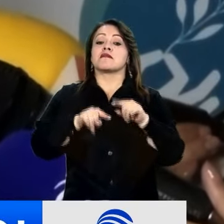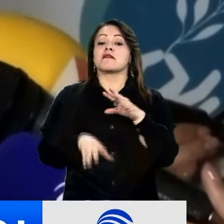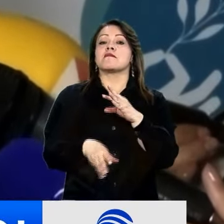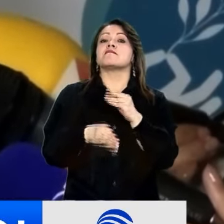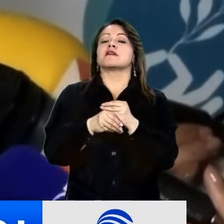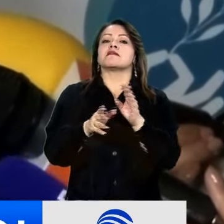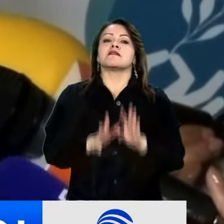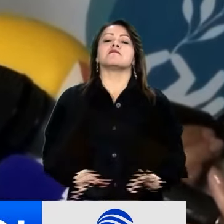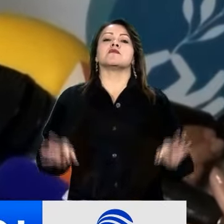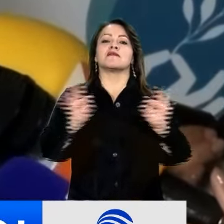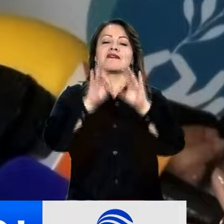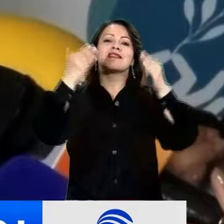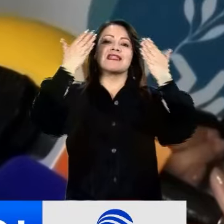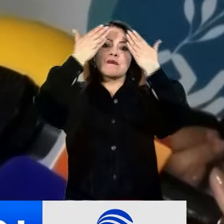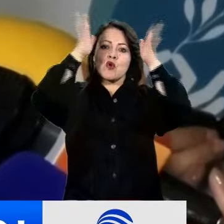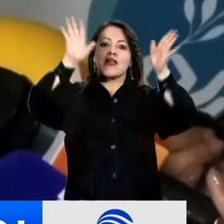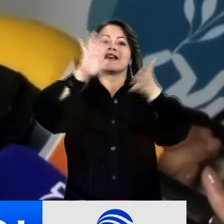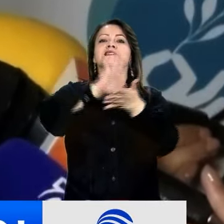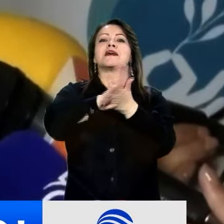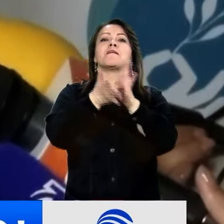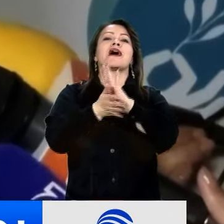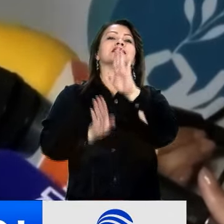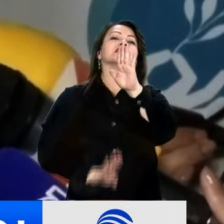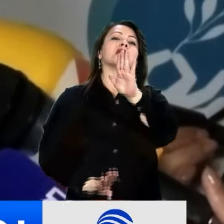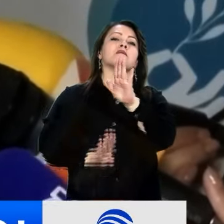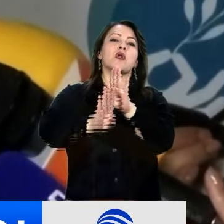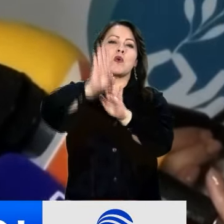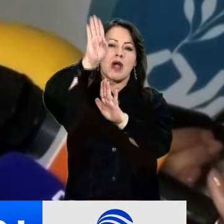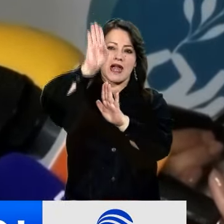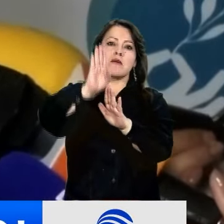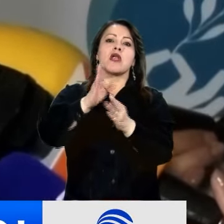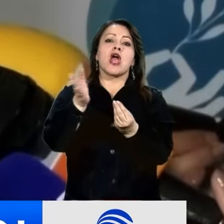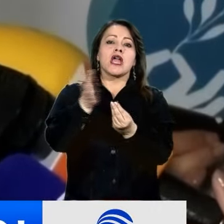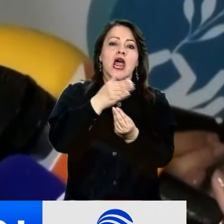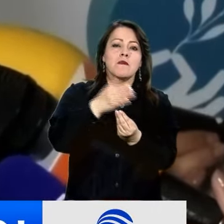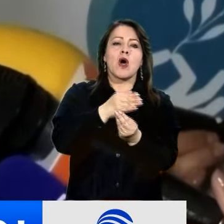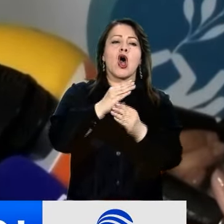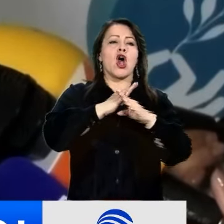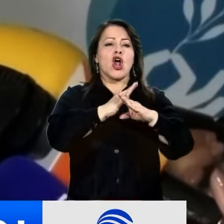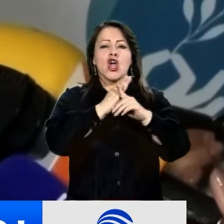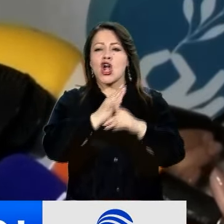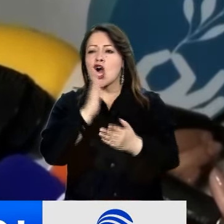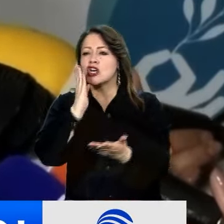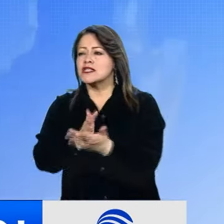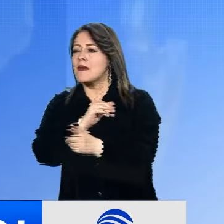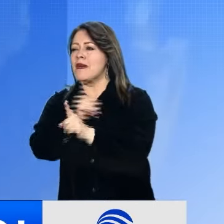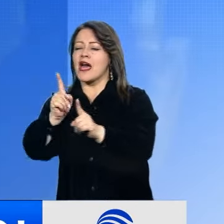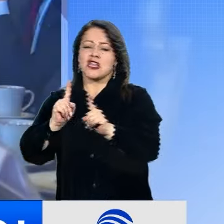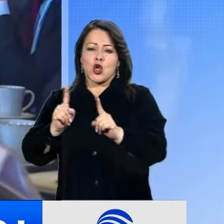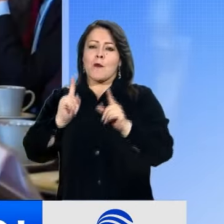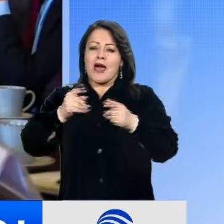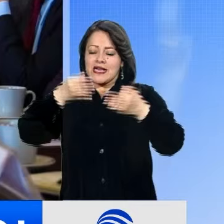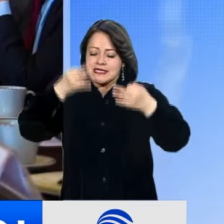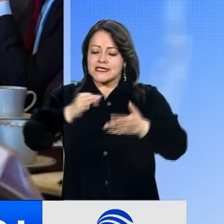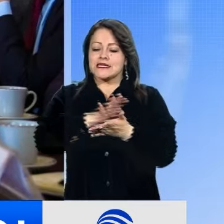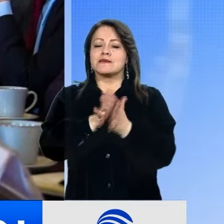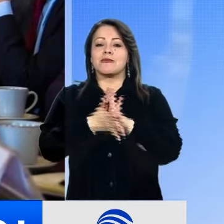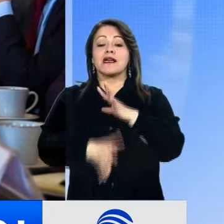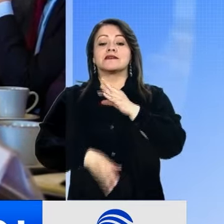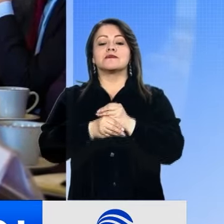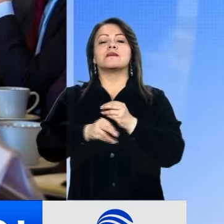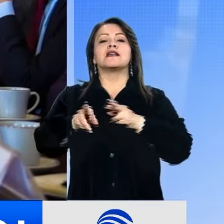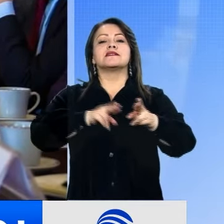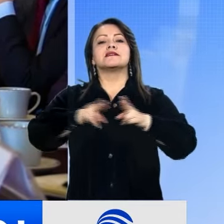tener mayor democracia, paz y progreso sin carbono y sin bloqueos antihumanos. Previamente, el ministro de Relaciones